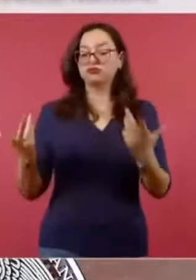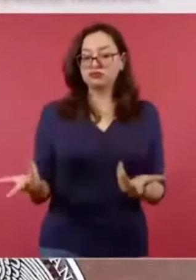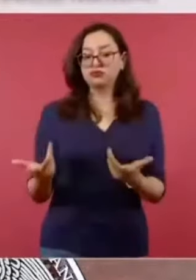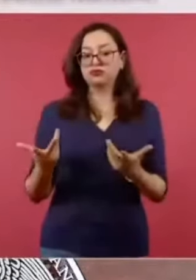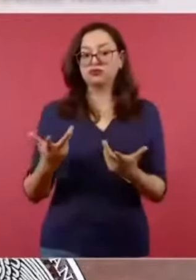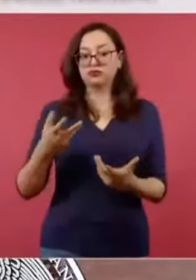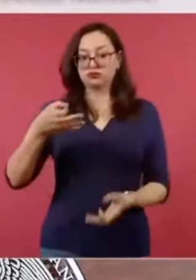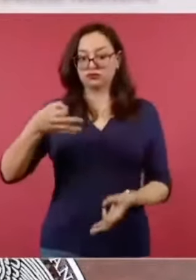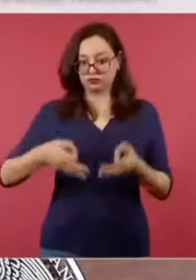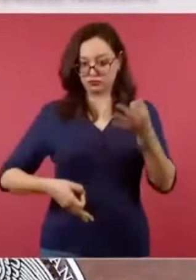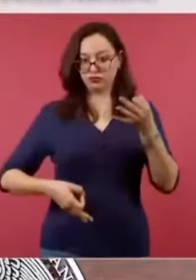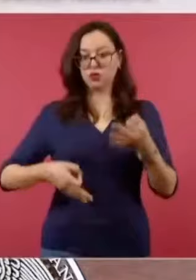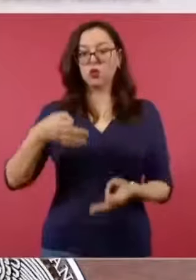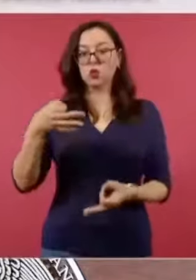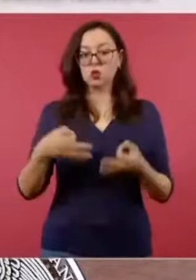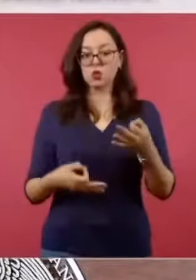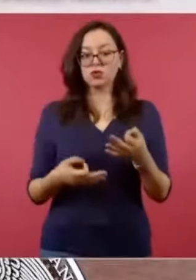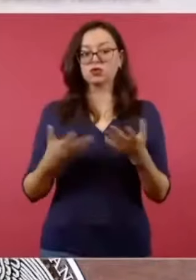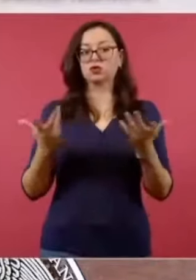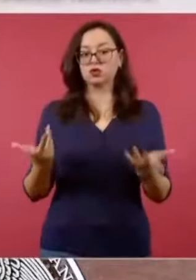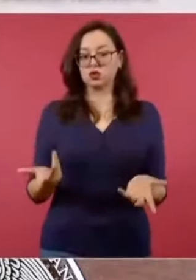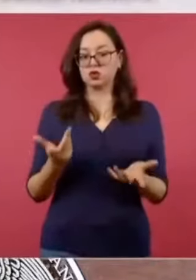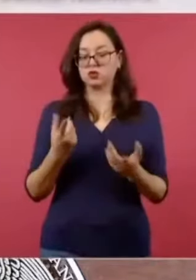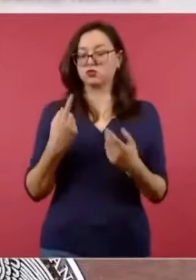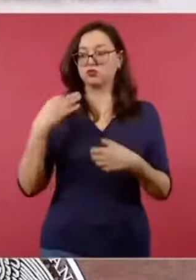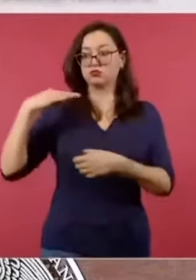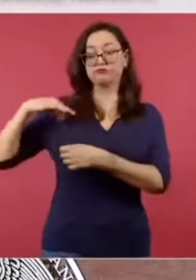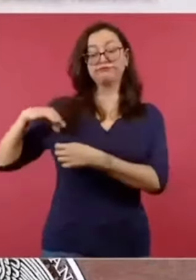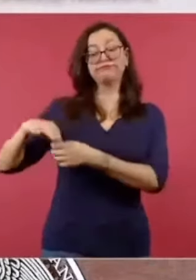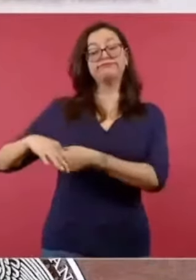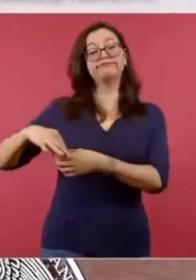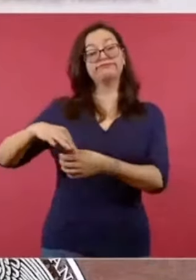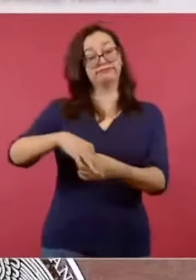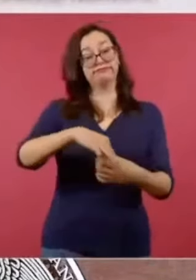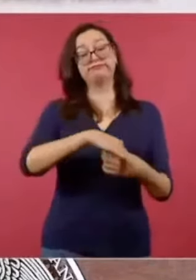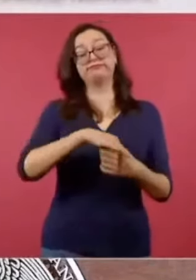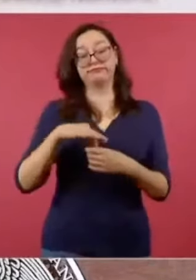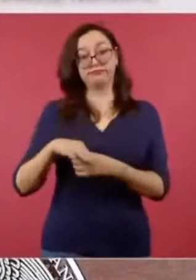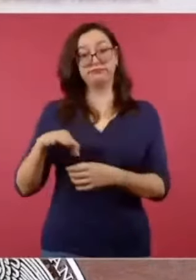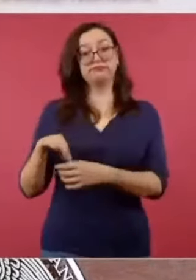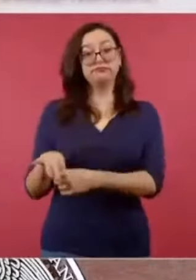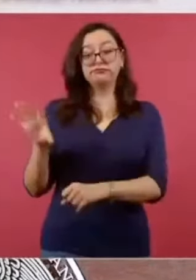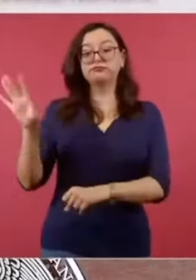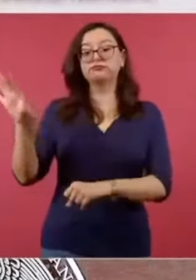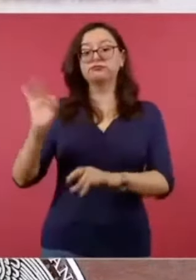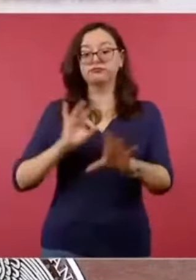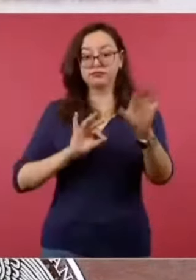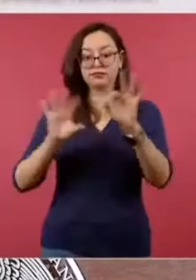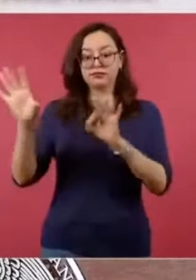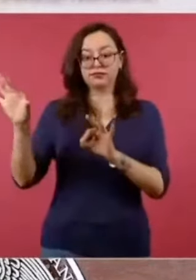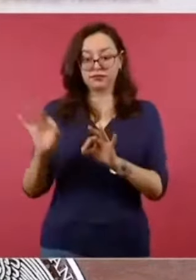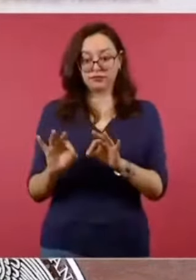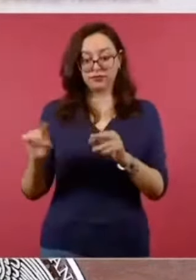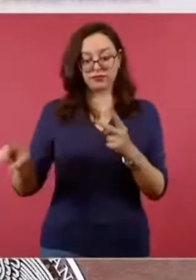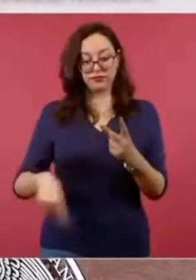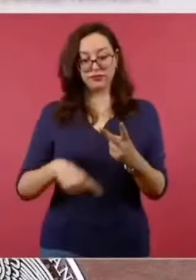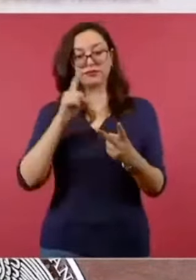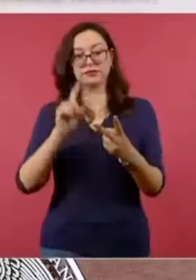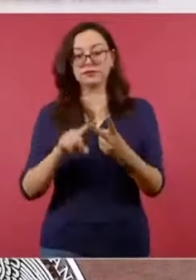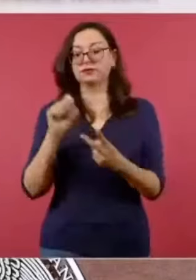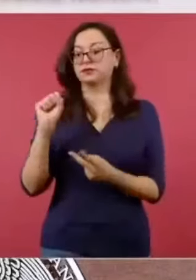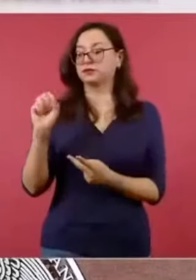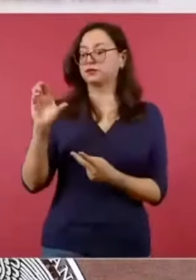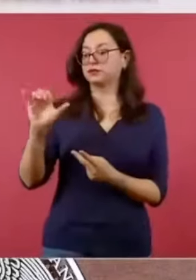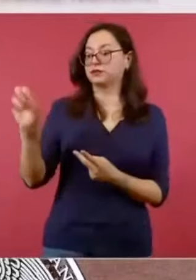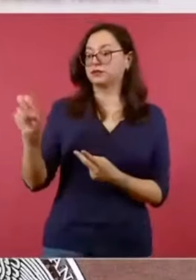e integrantes del Tribunal de Disciplina Judicial. Además, se propone la reducción del pleno de la Suprema Corte de